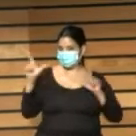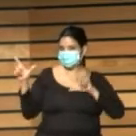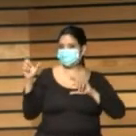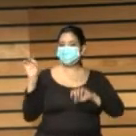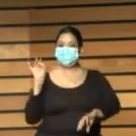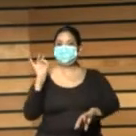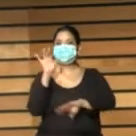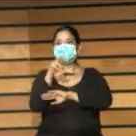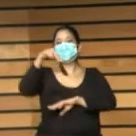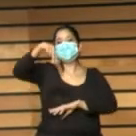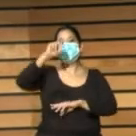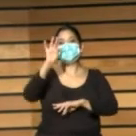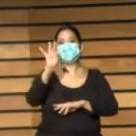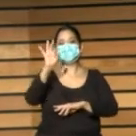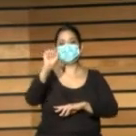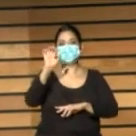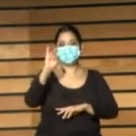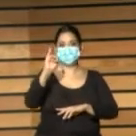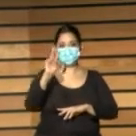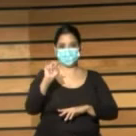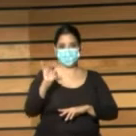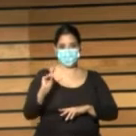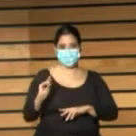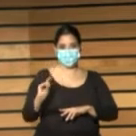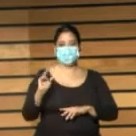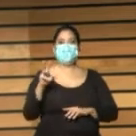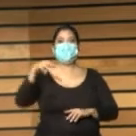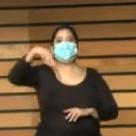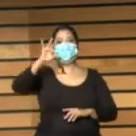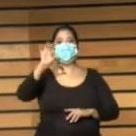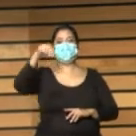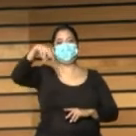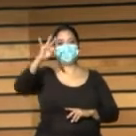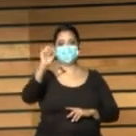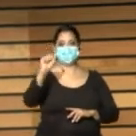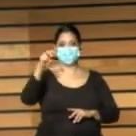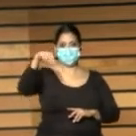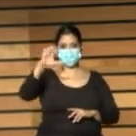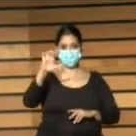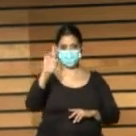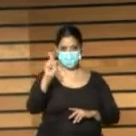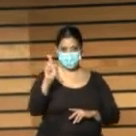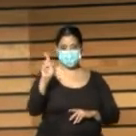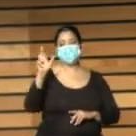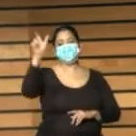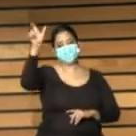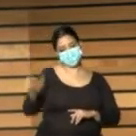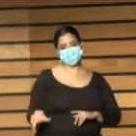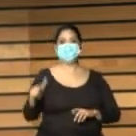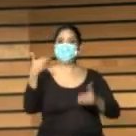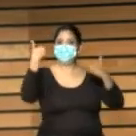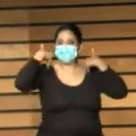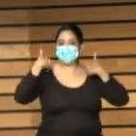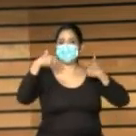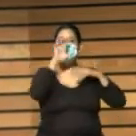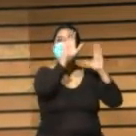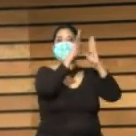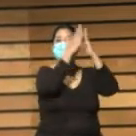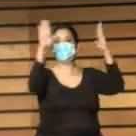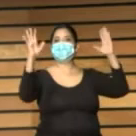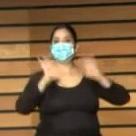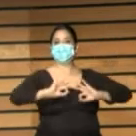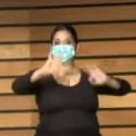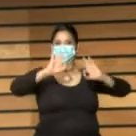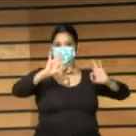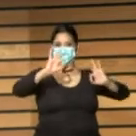Navitiguidad Montaner, que es la presidenta de la Comisión Técnica de Cooperación de Bibliotecas Especializadas y nos quieren dar a